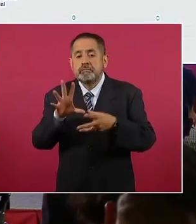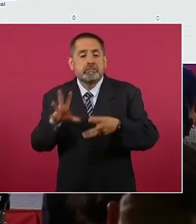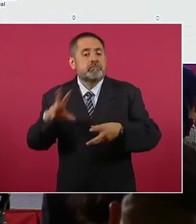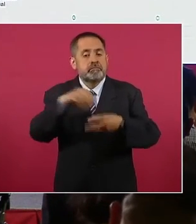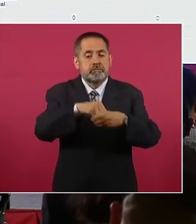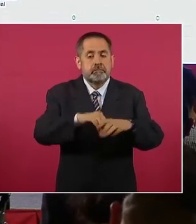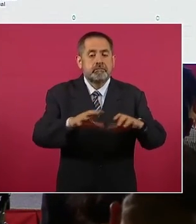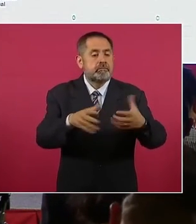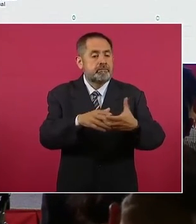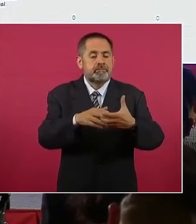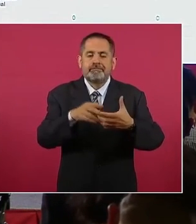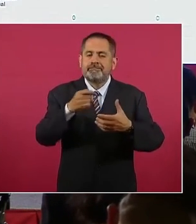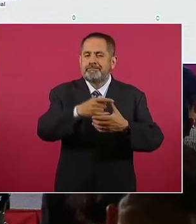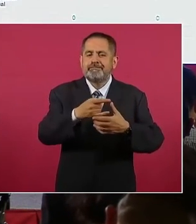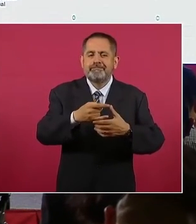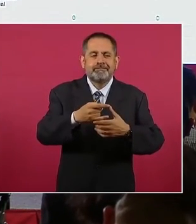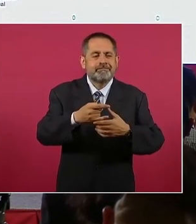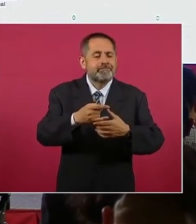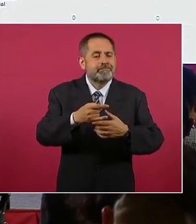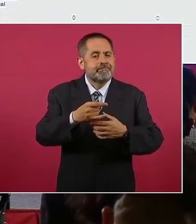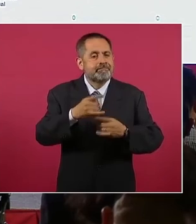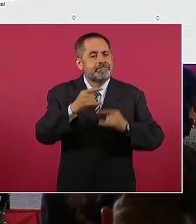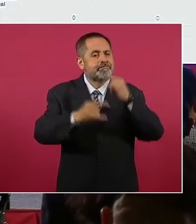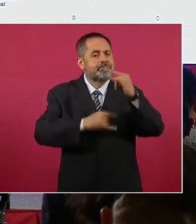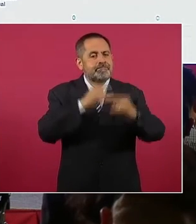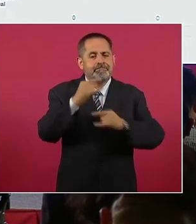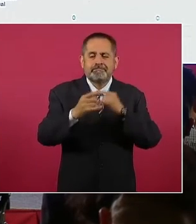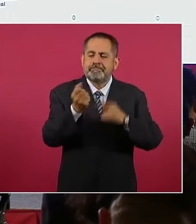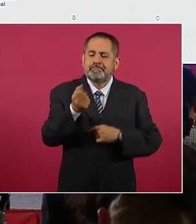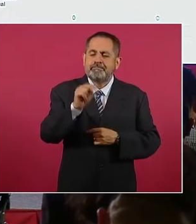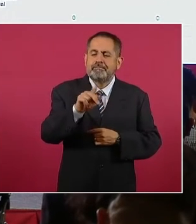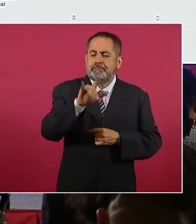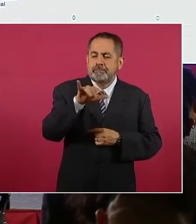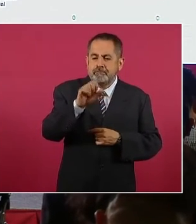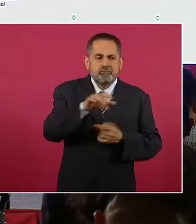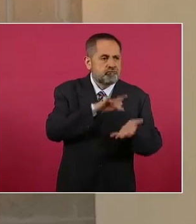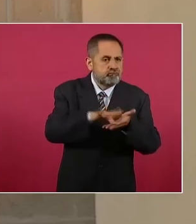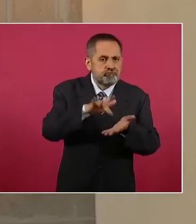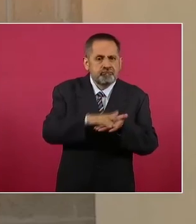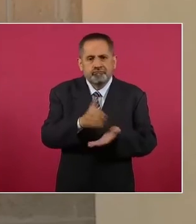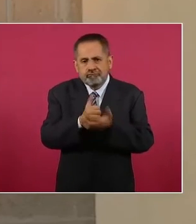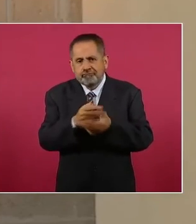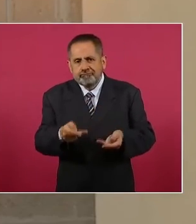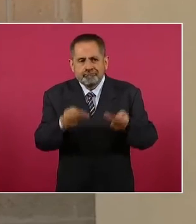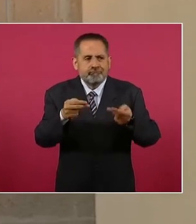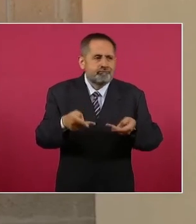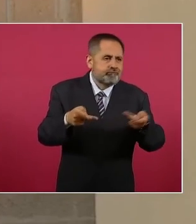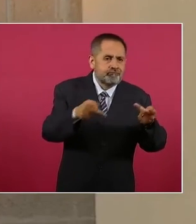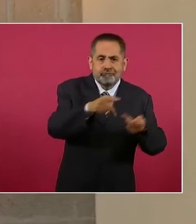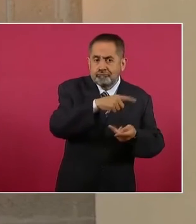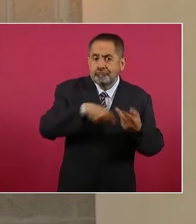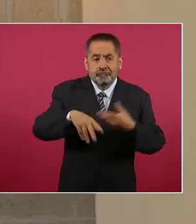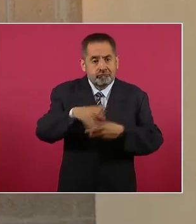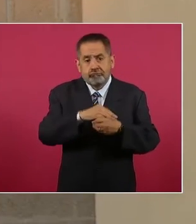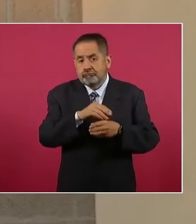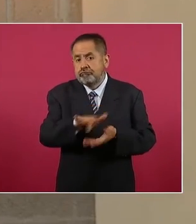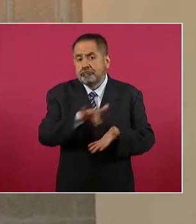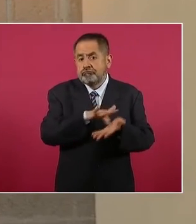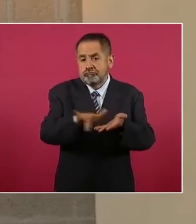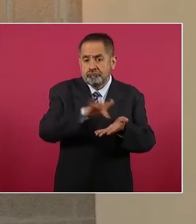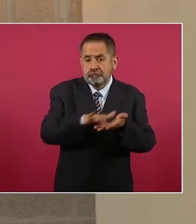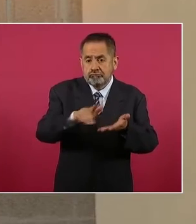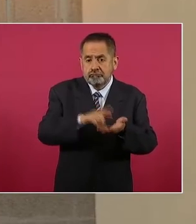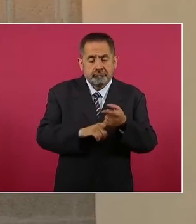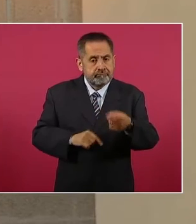del municipio de San Luis de la Paz como apoyo durante varios años, pero para este